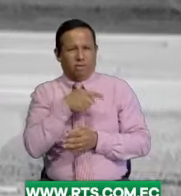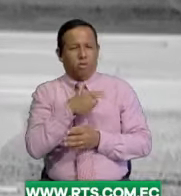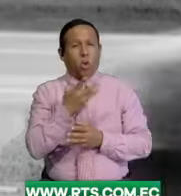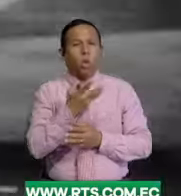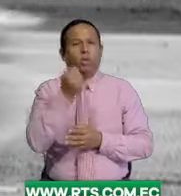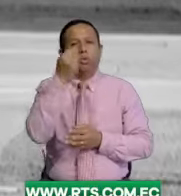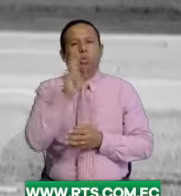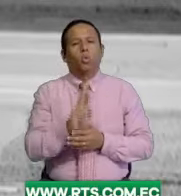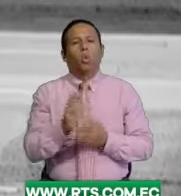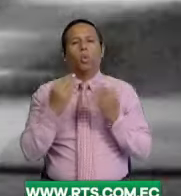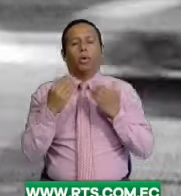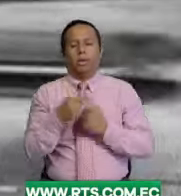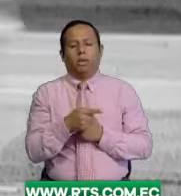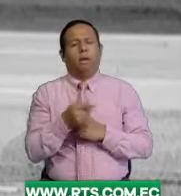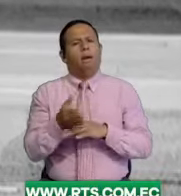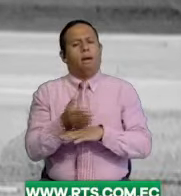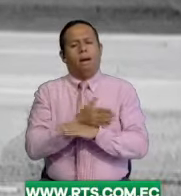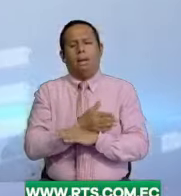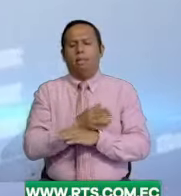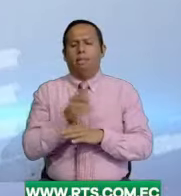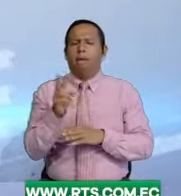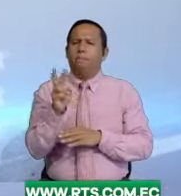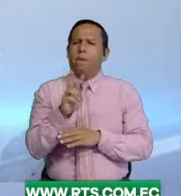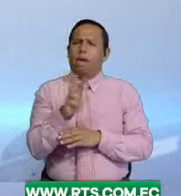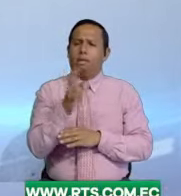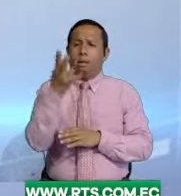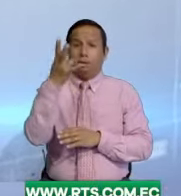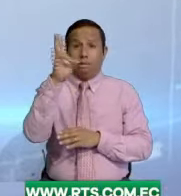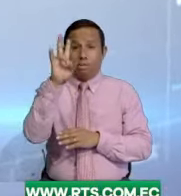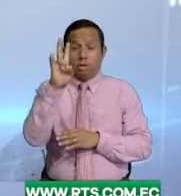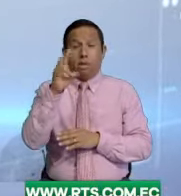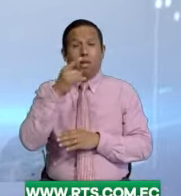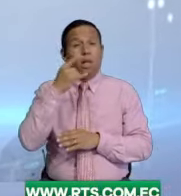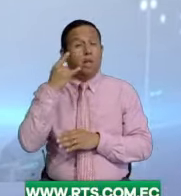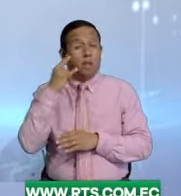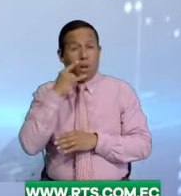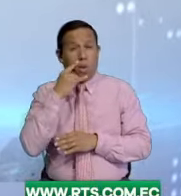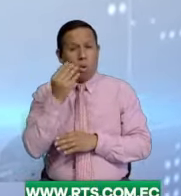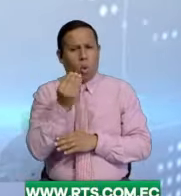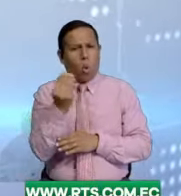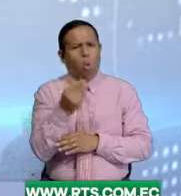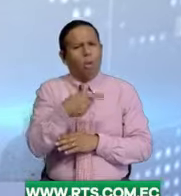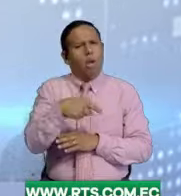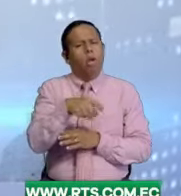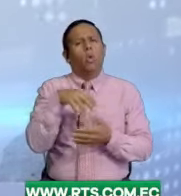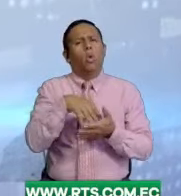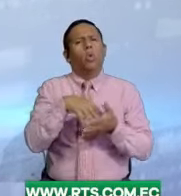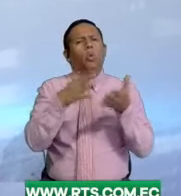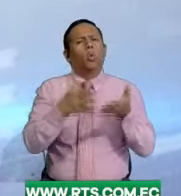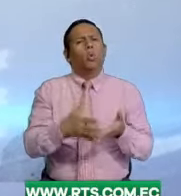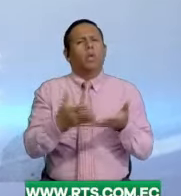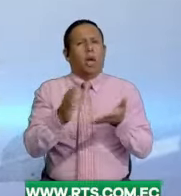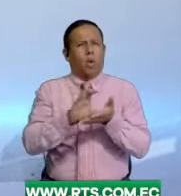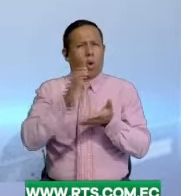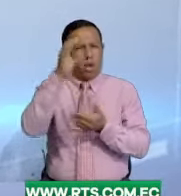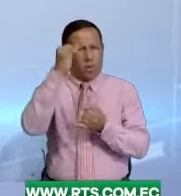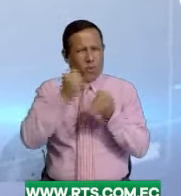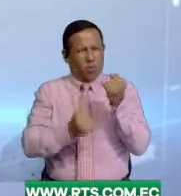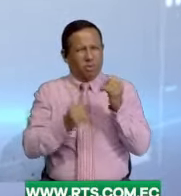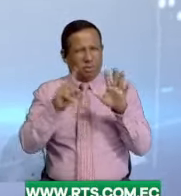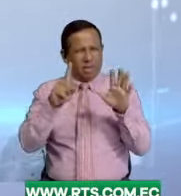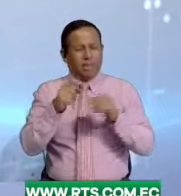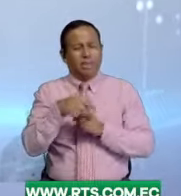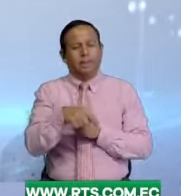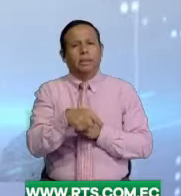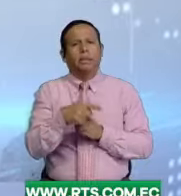Guayaquil, luego de que la noche del viernes, 17 menores de edad, estudiantes del último año de bachillerato, sufrieran violencia